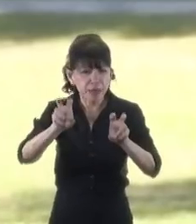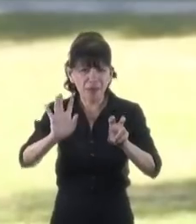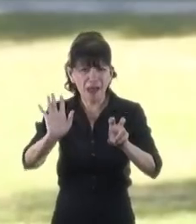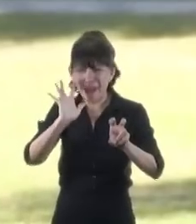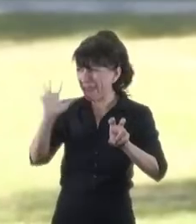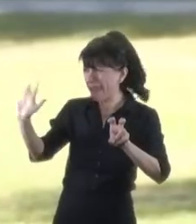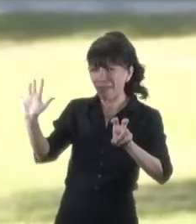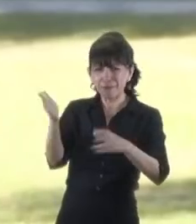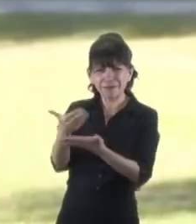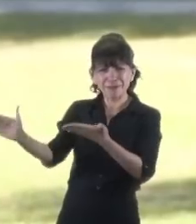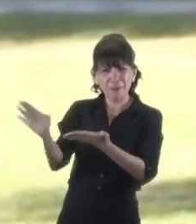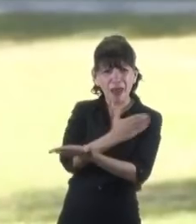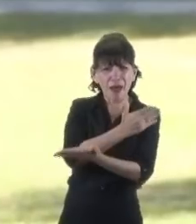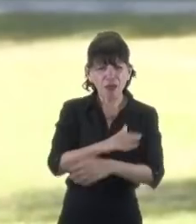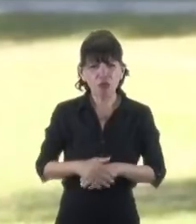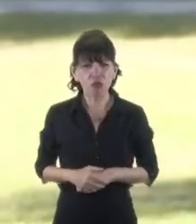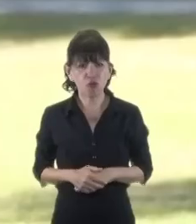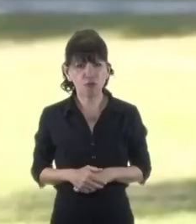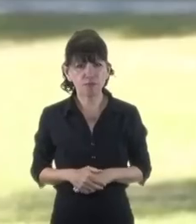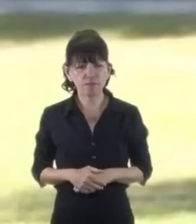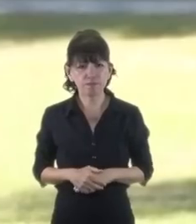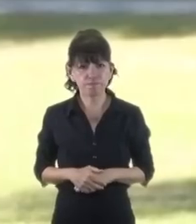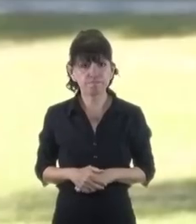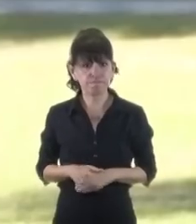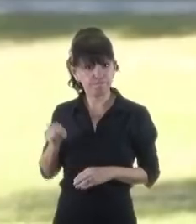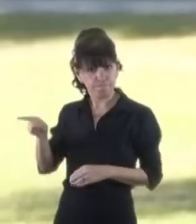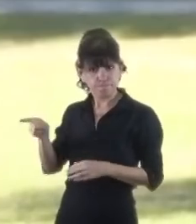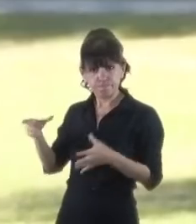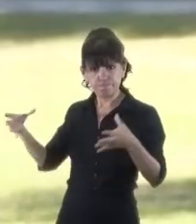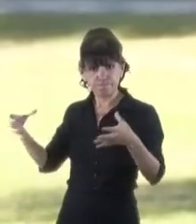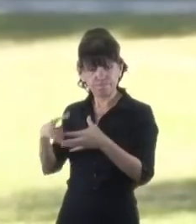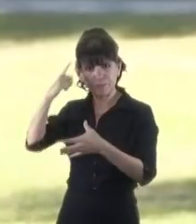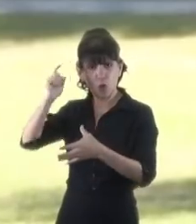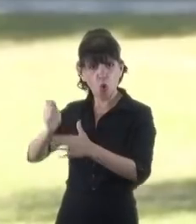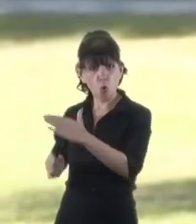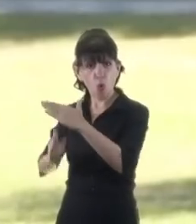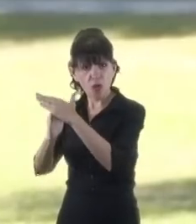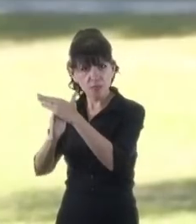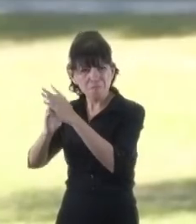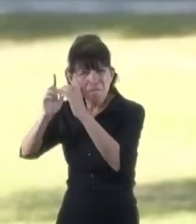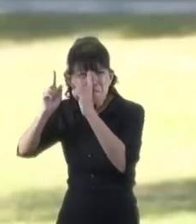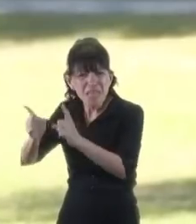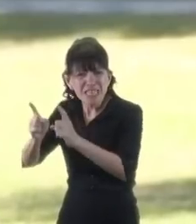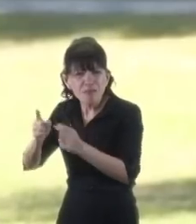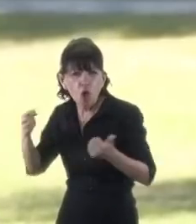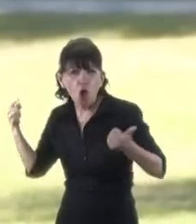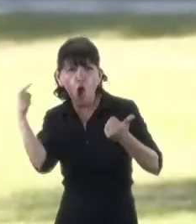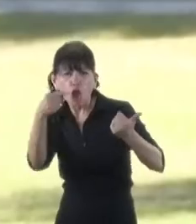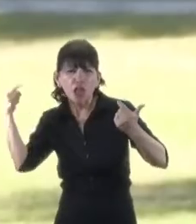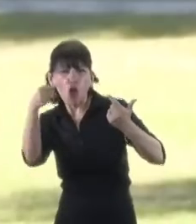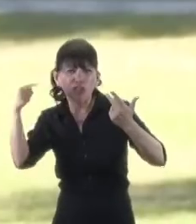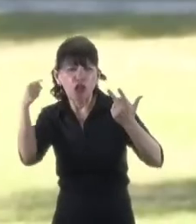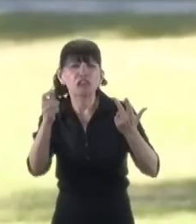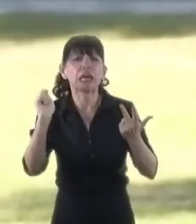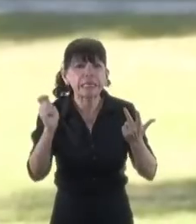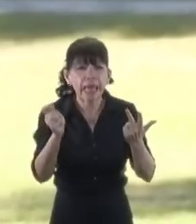coparticipación? Se trata del mismo Poder Judicial que persigue en forma sistemática a la Vicepresidenta de la